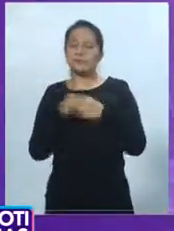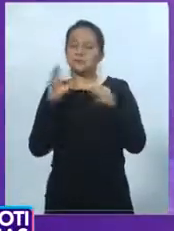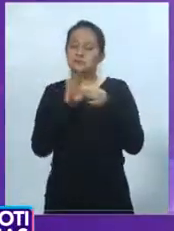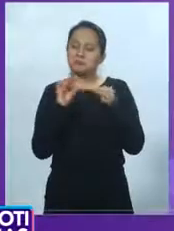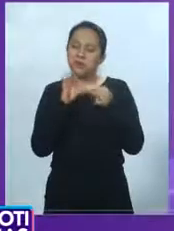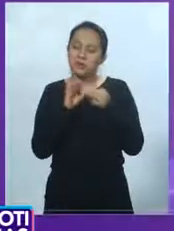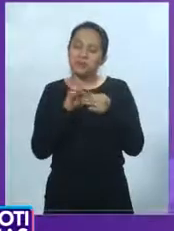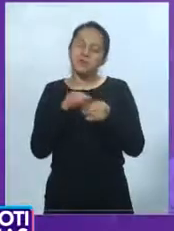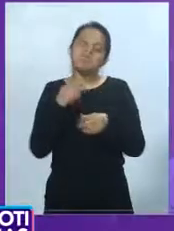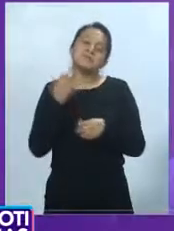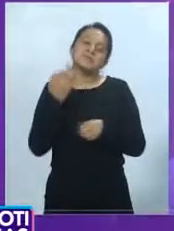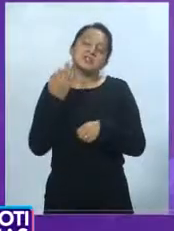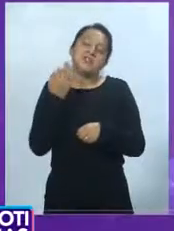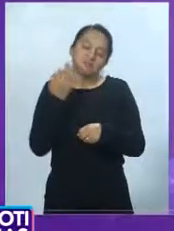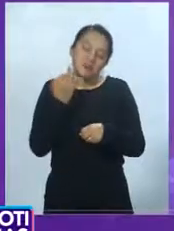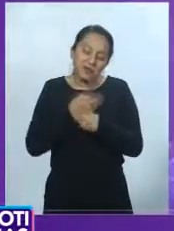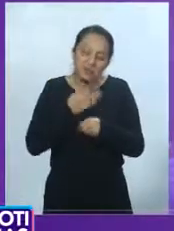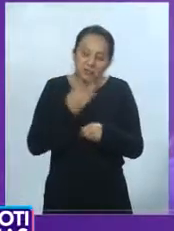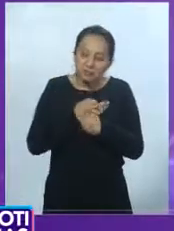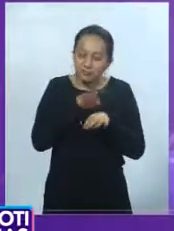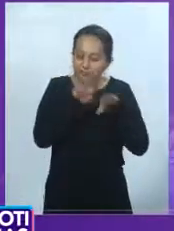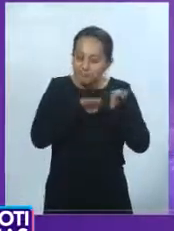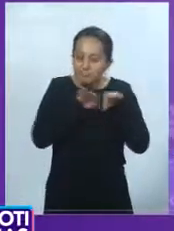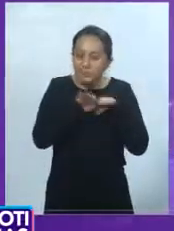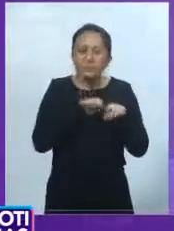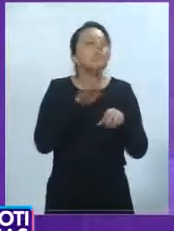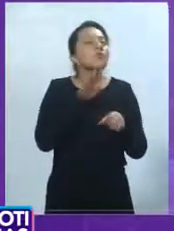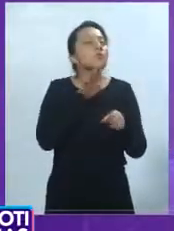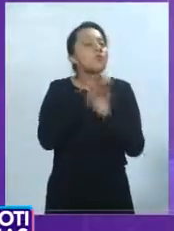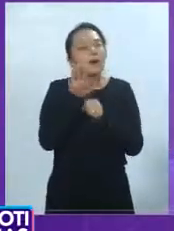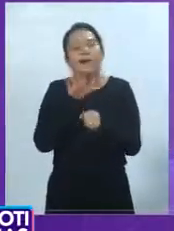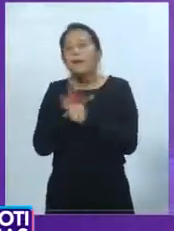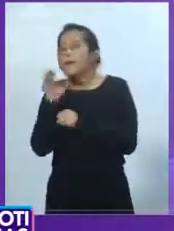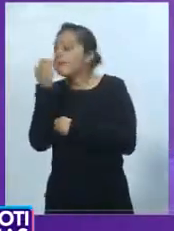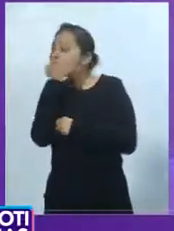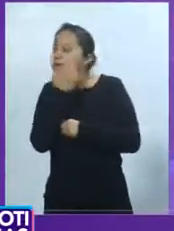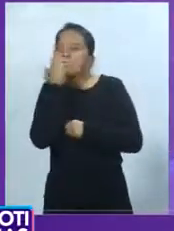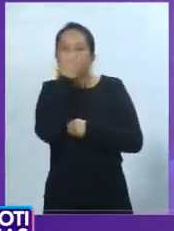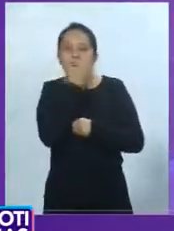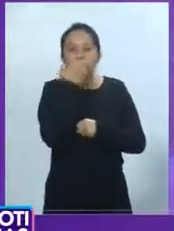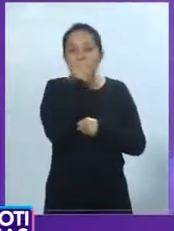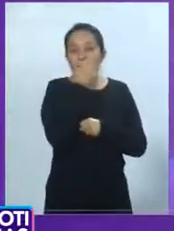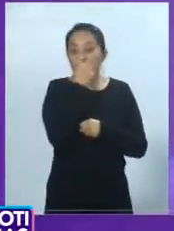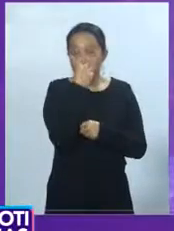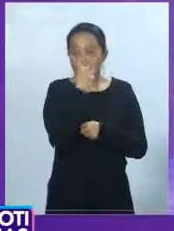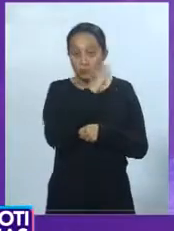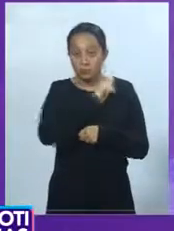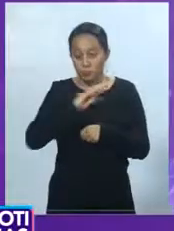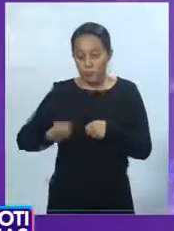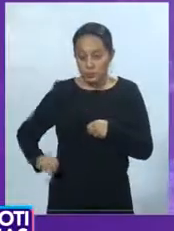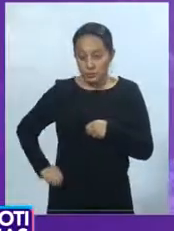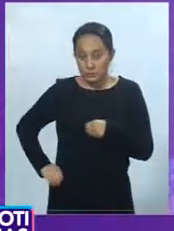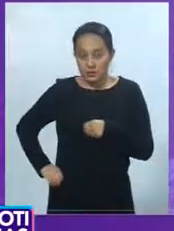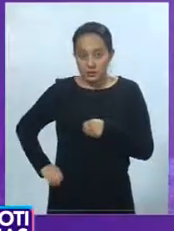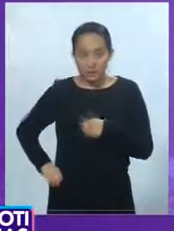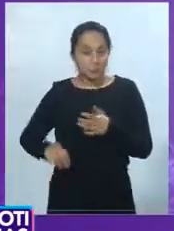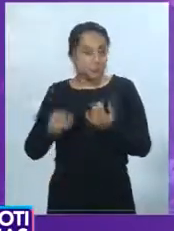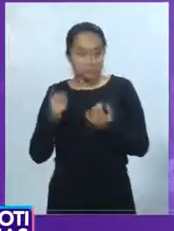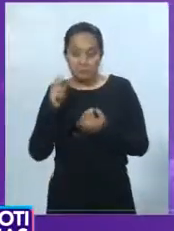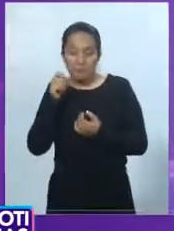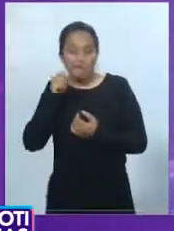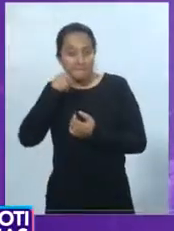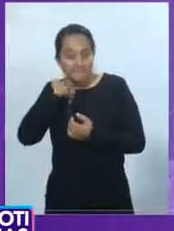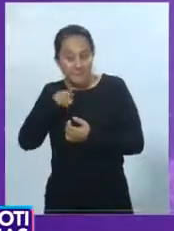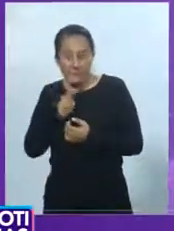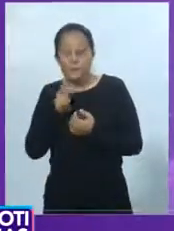tiempo que personal médico de la Secretaría de Salud Estatal es evaluado para que trabaje en este programa de prevención de la obesidad infantil.